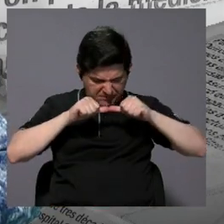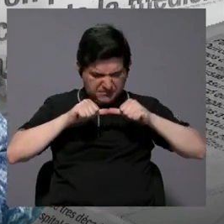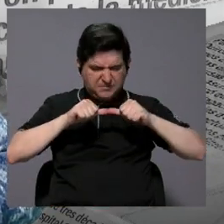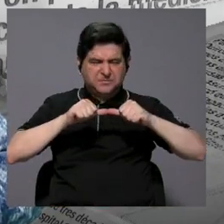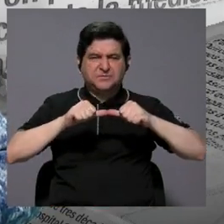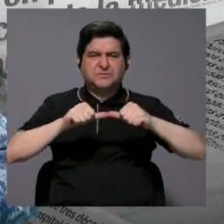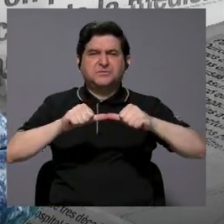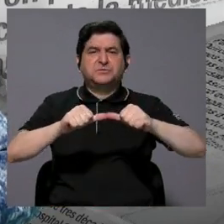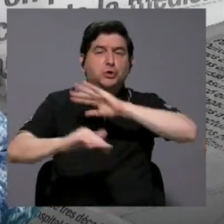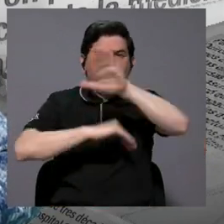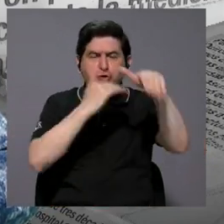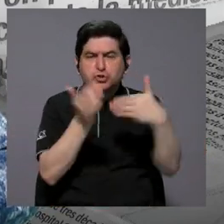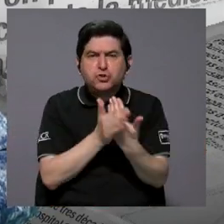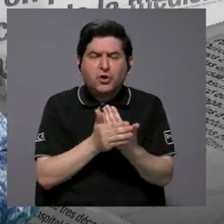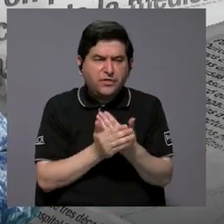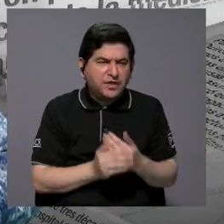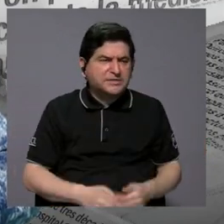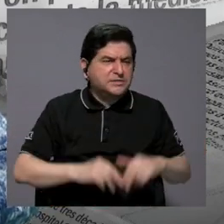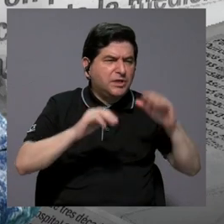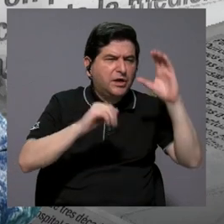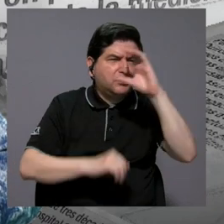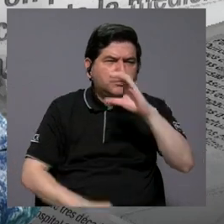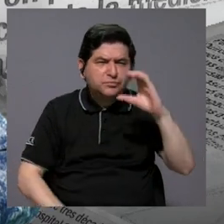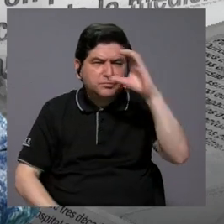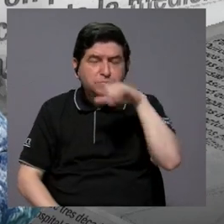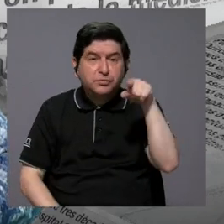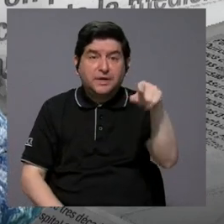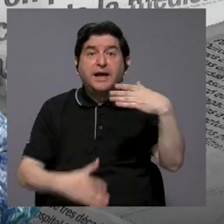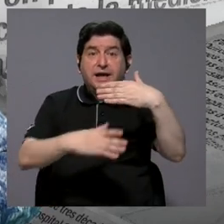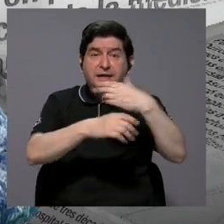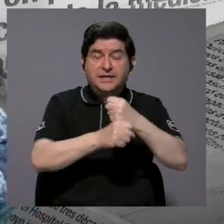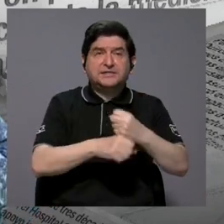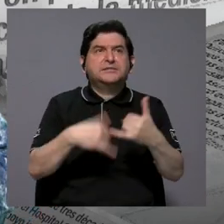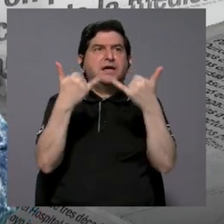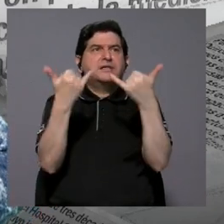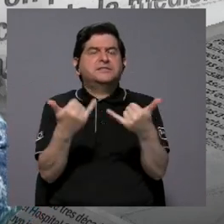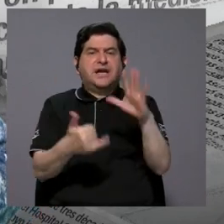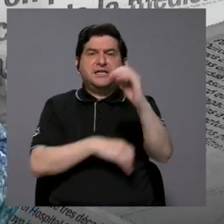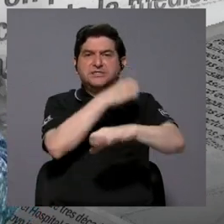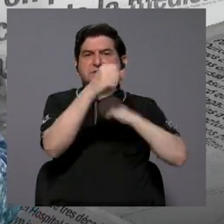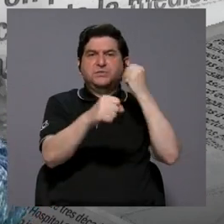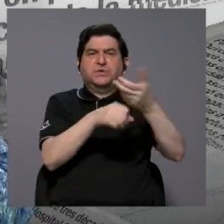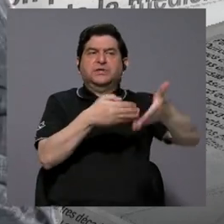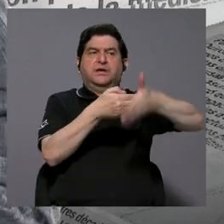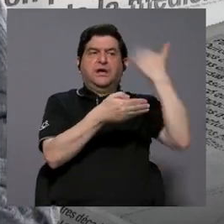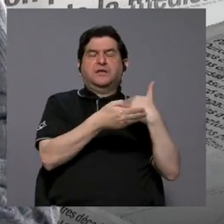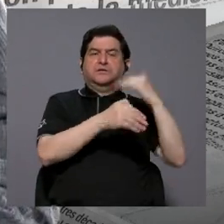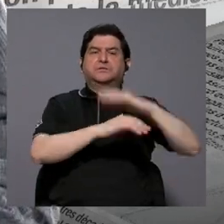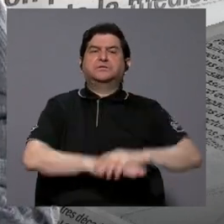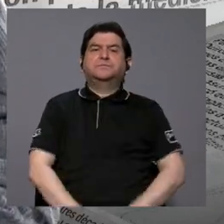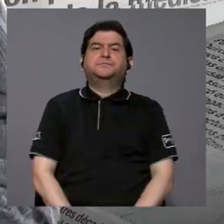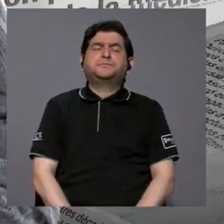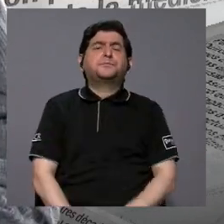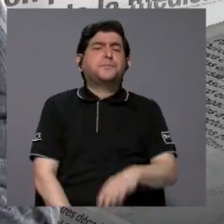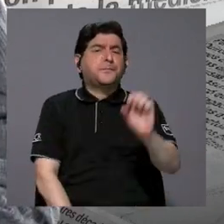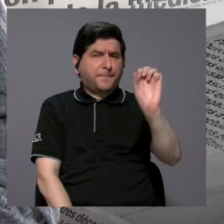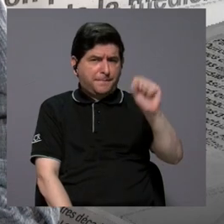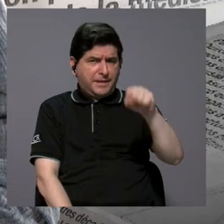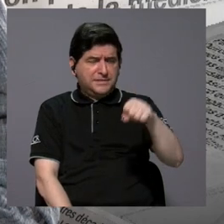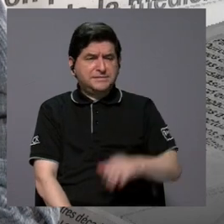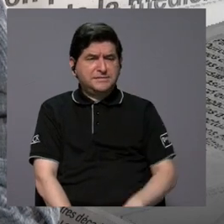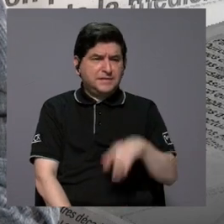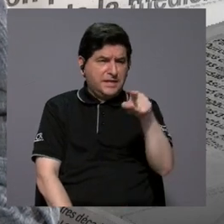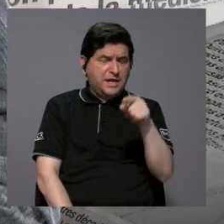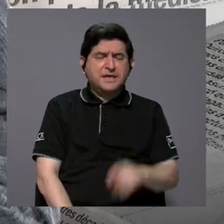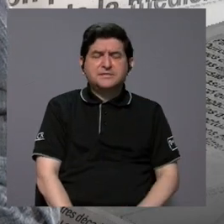todas las exploraciones que hizo allá hace ya 50 años. Sí, esa